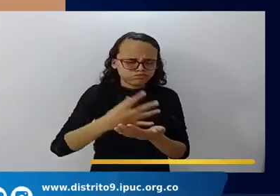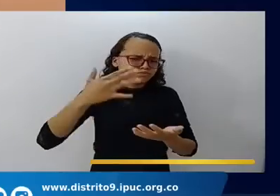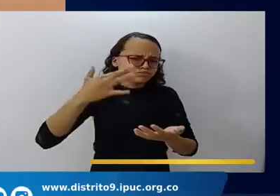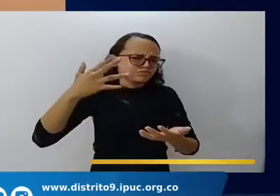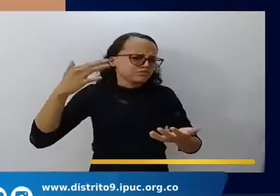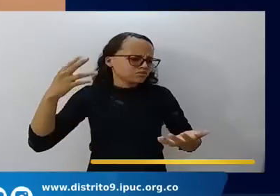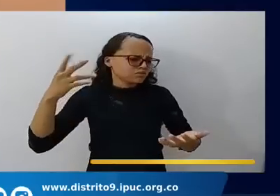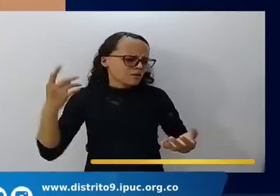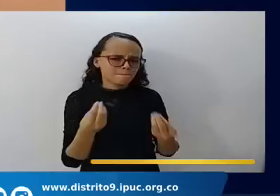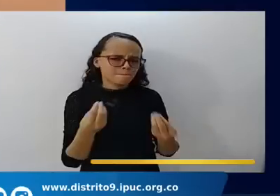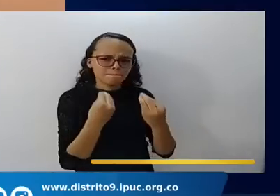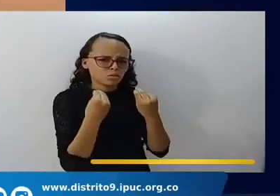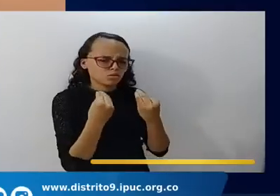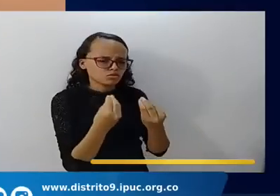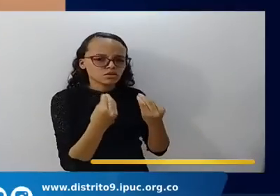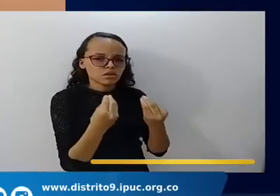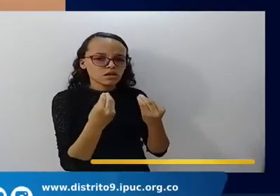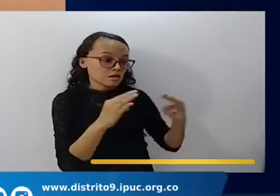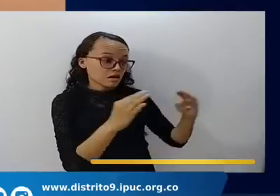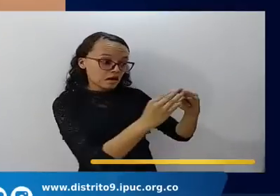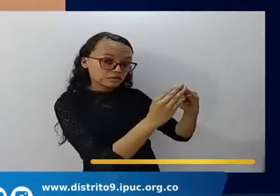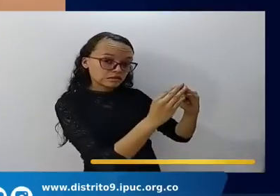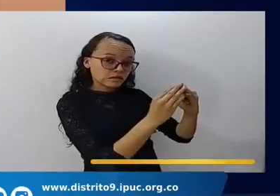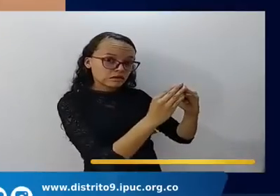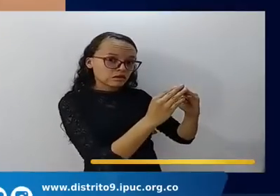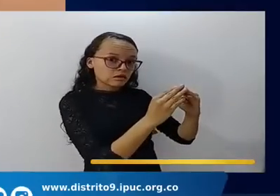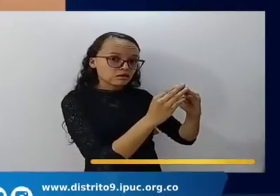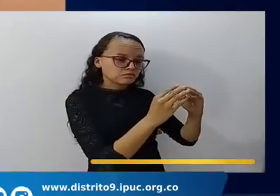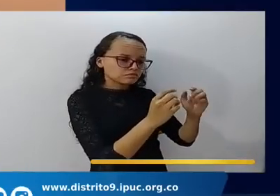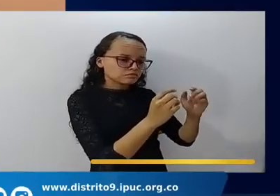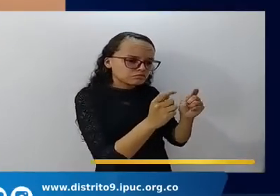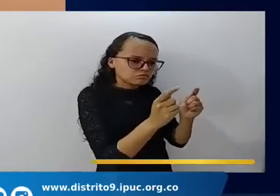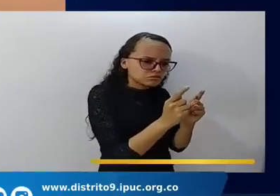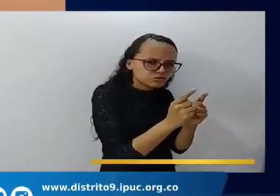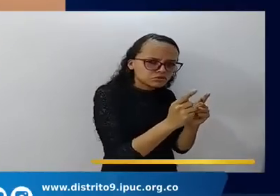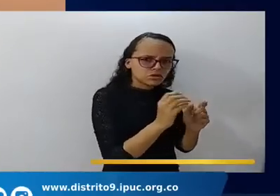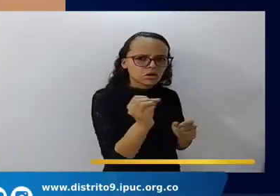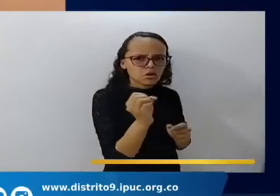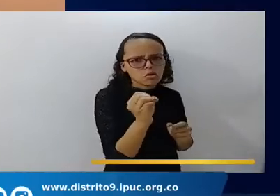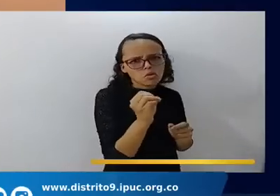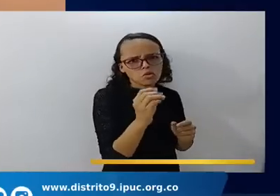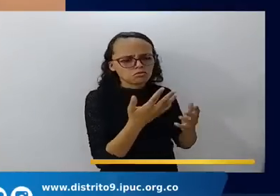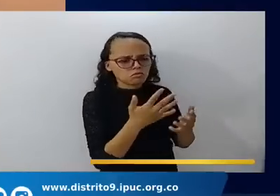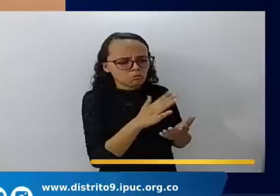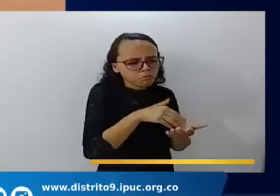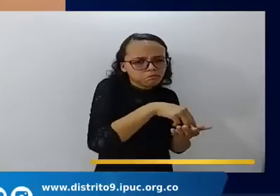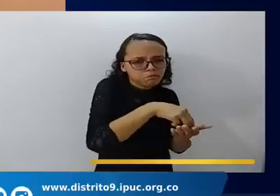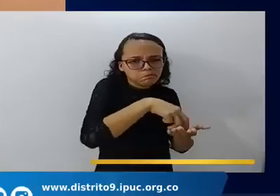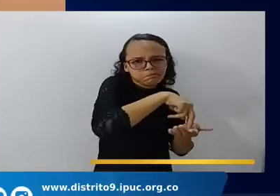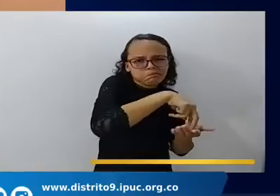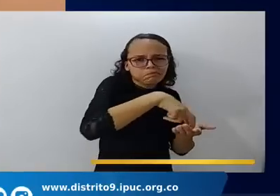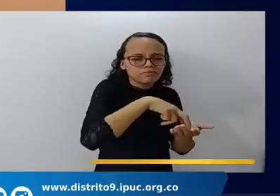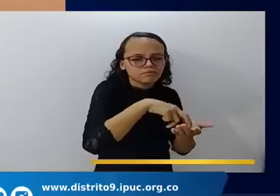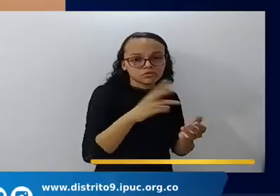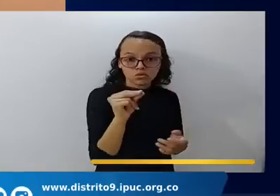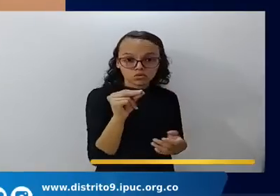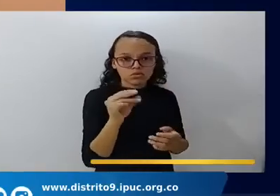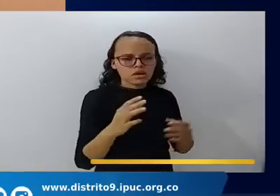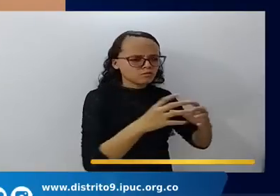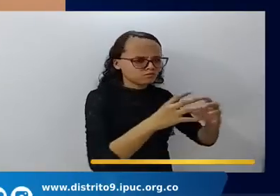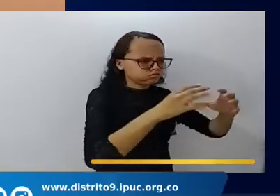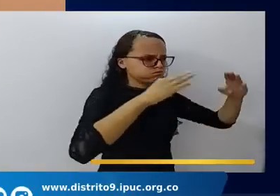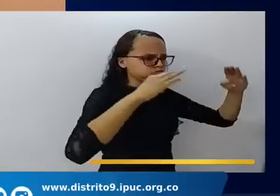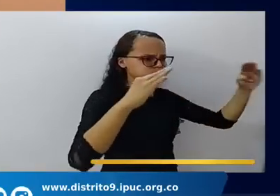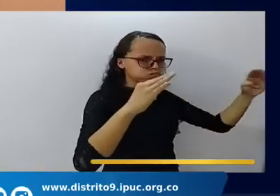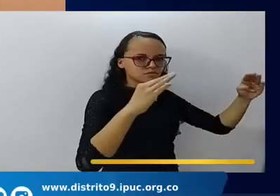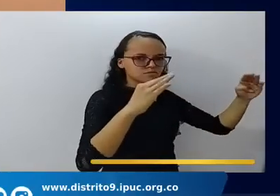Nunca vivió en una casa de material rígido. De seguro le decían, y tú pudiendo vivir en palacios, ¿por qué